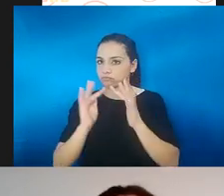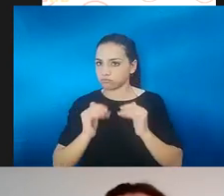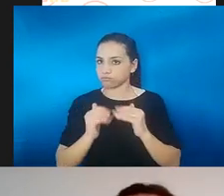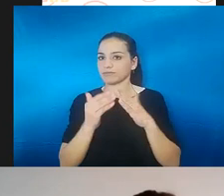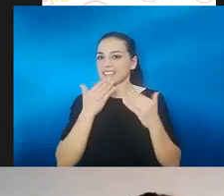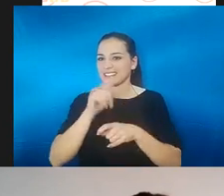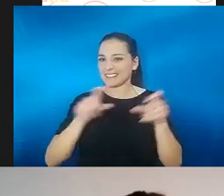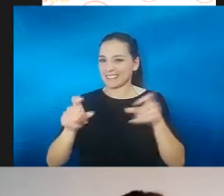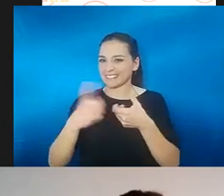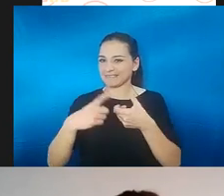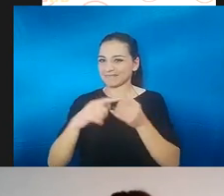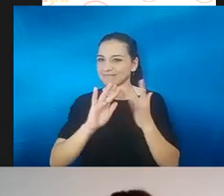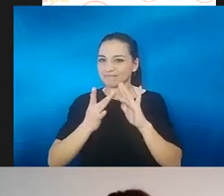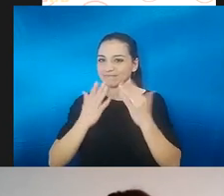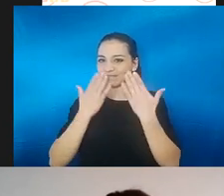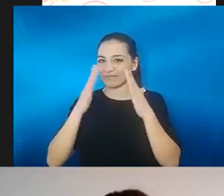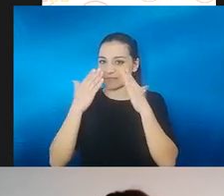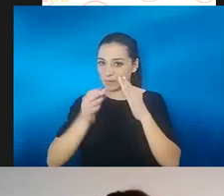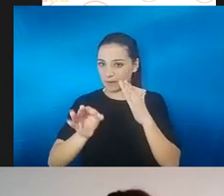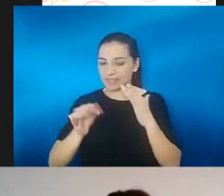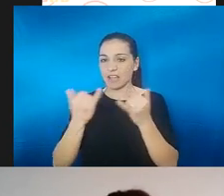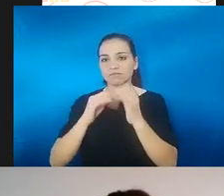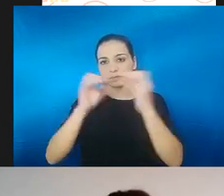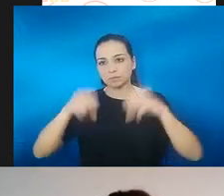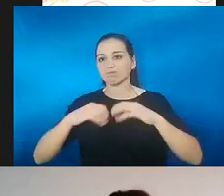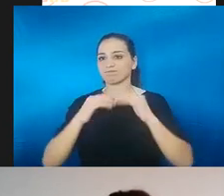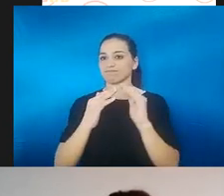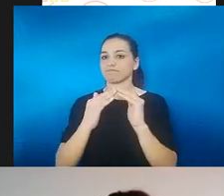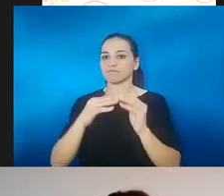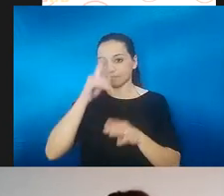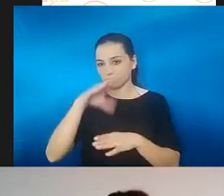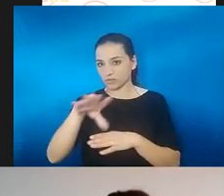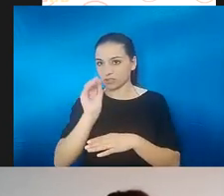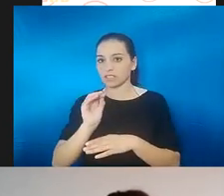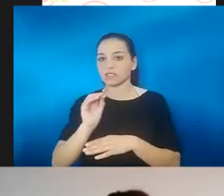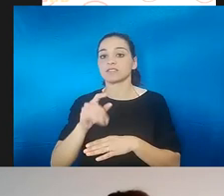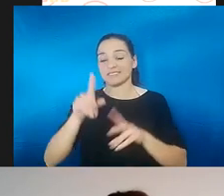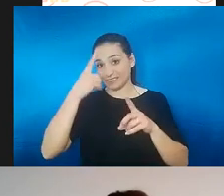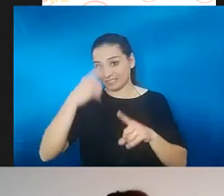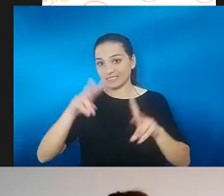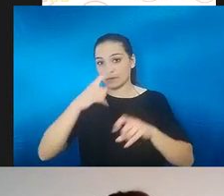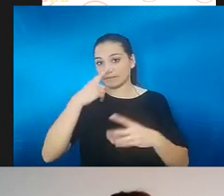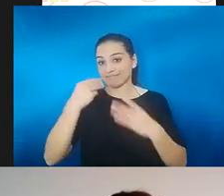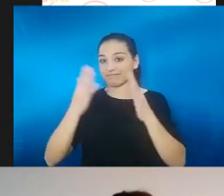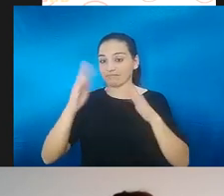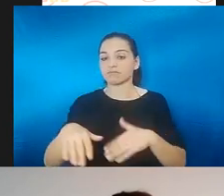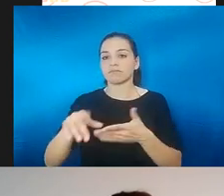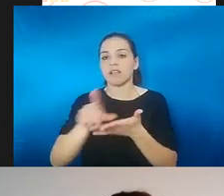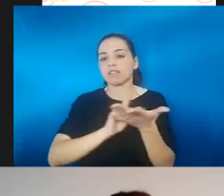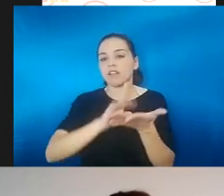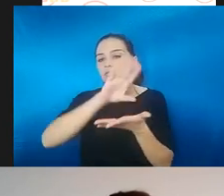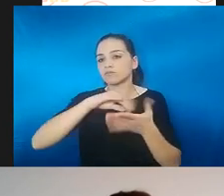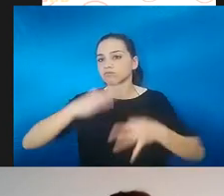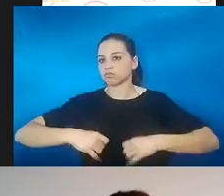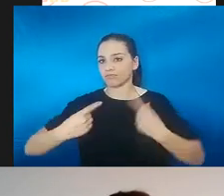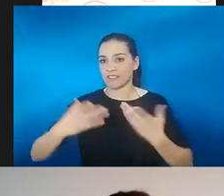conseguido crecer? ¿Cuántos sois? Porque yo entiendo, yo los datos, sé que no hay datos oficiales, ¿no? Creo sobre cuántos